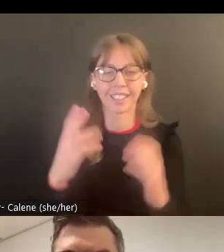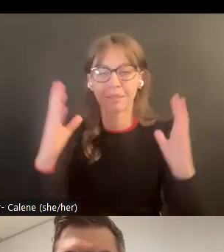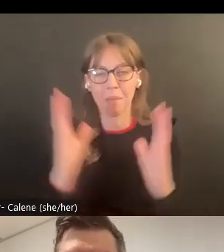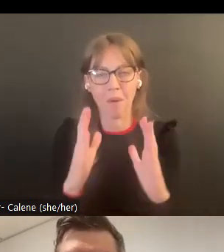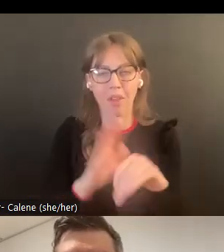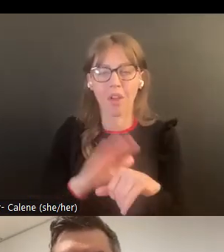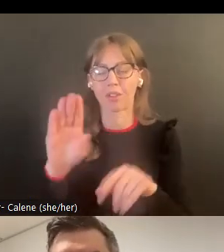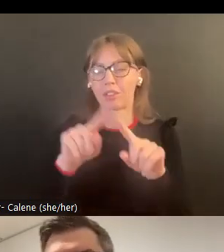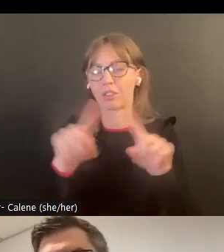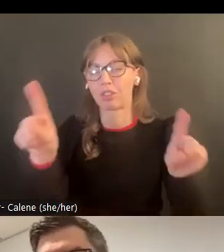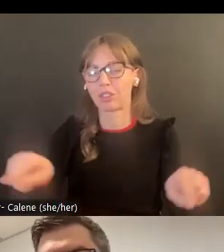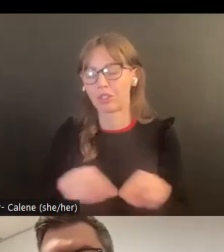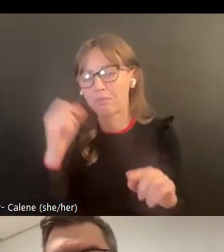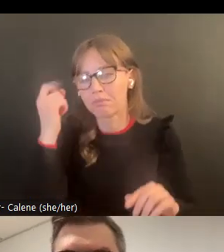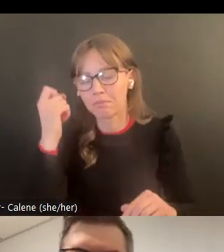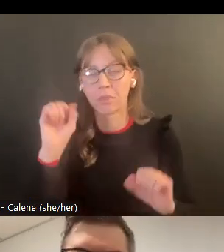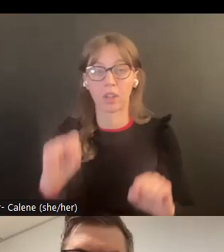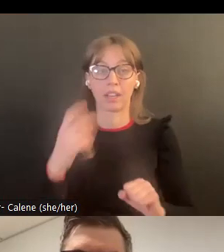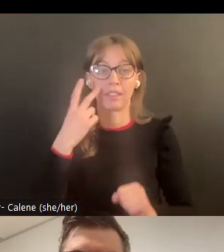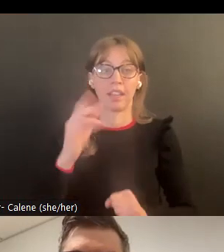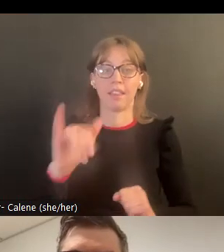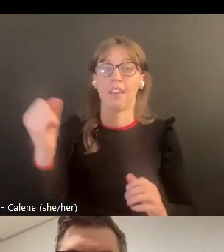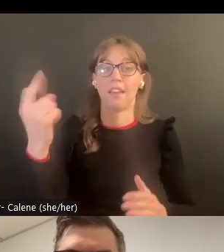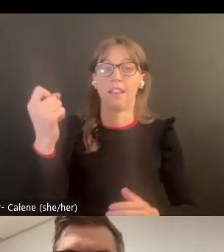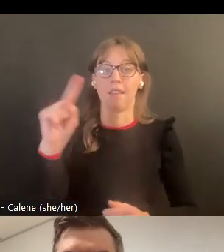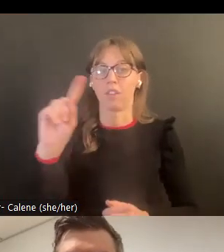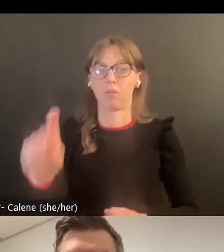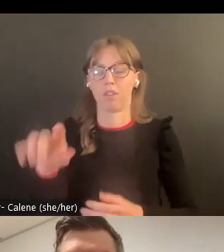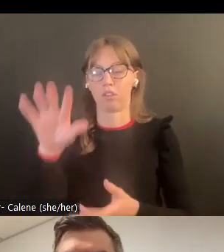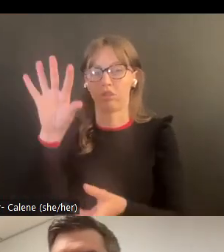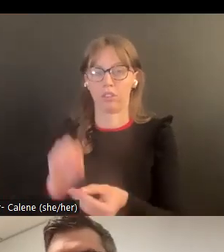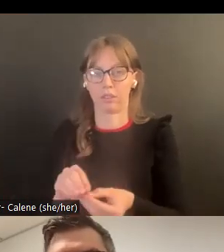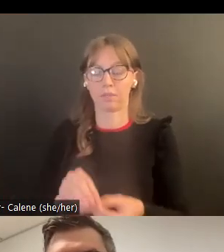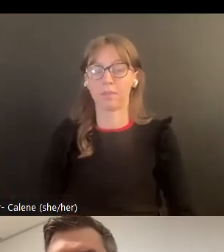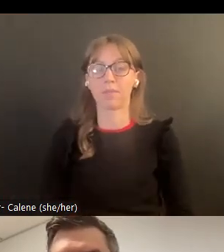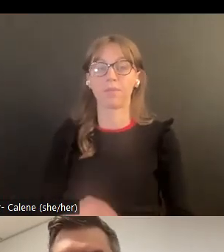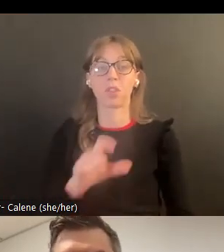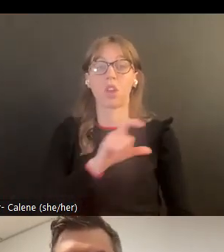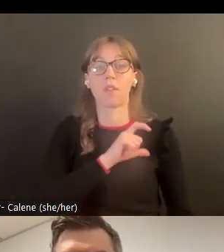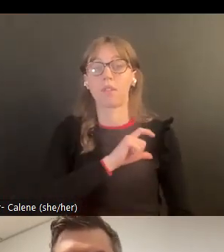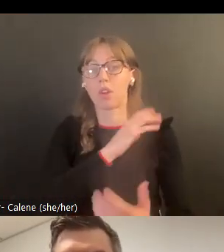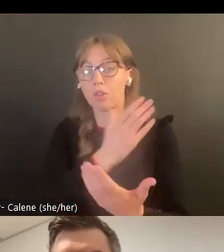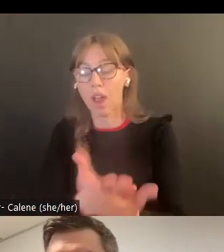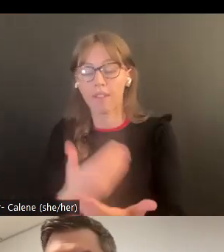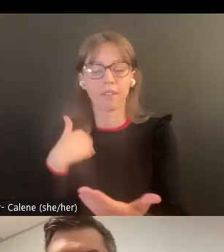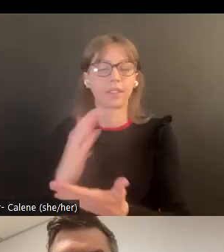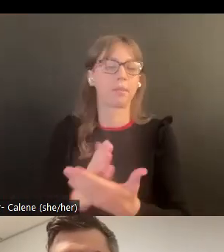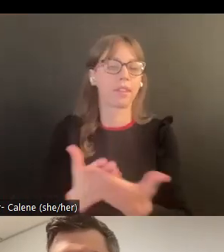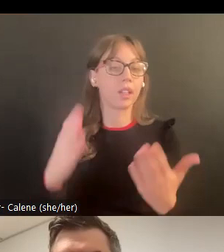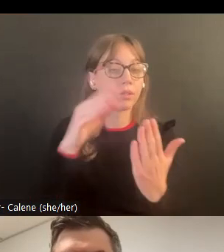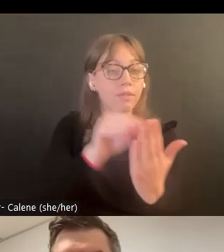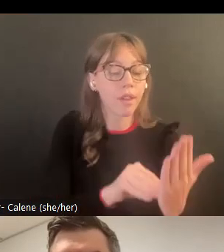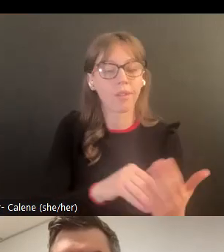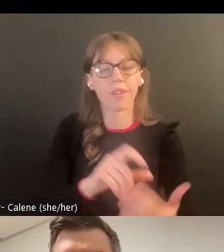un ROI o una autorización para compartir la información. Entonces, gracias por esa aclaración. Muy bien. Aquí tenemos